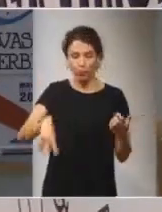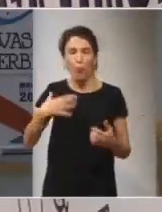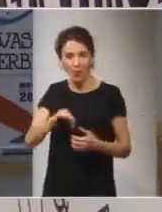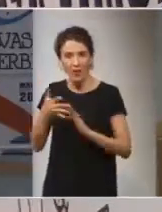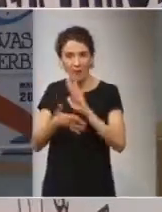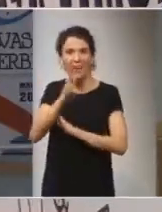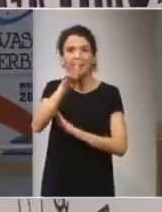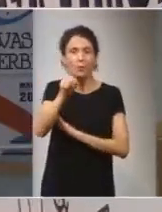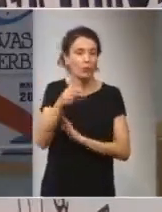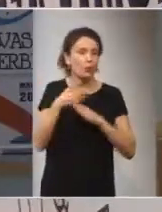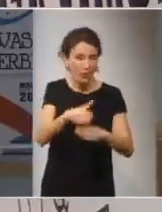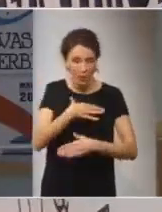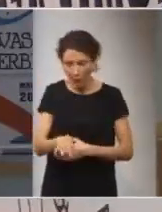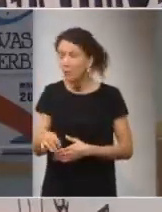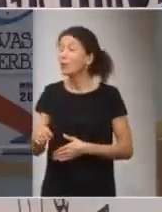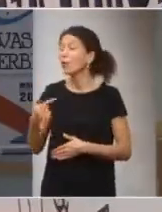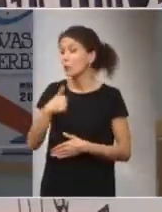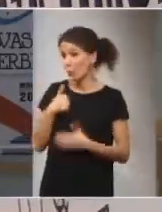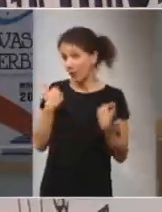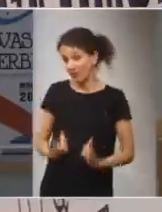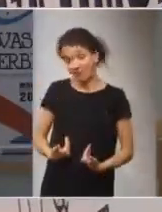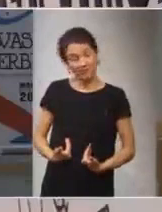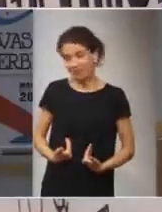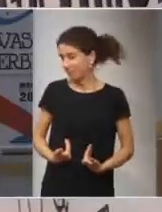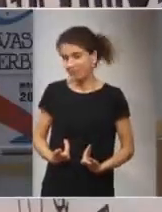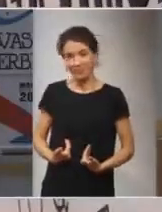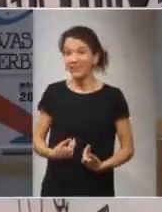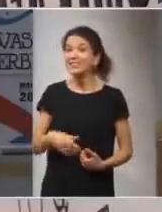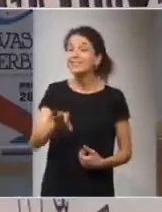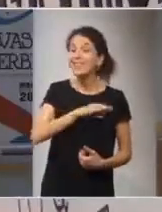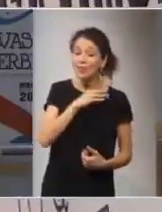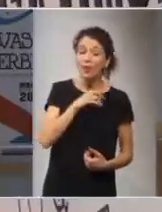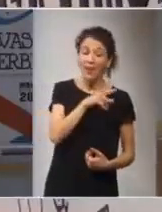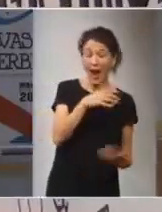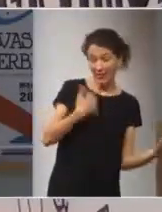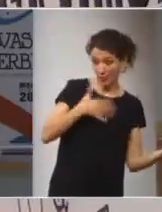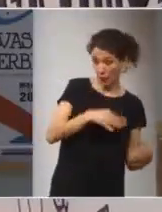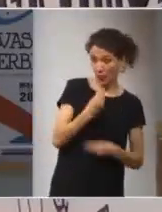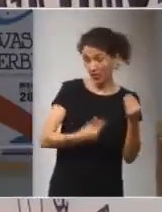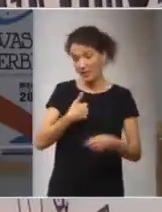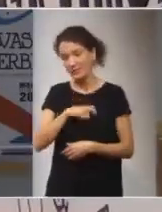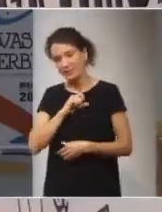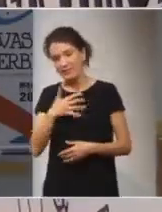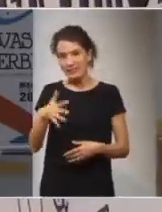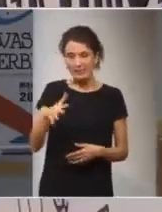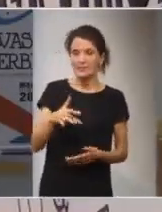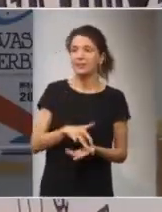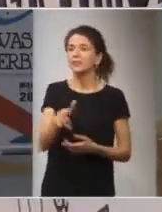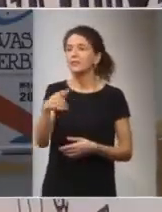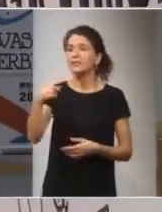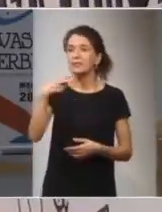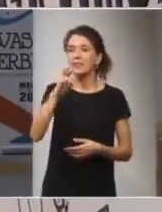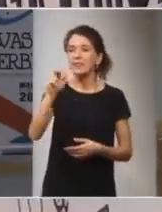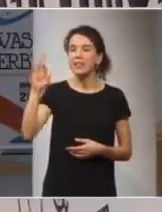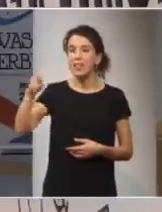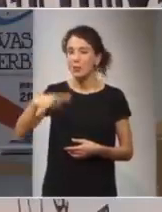a diferencia de los hermanos argentinos lo pueden hacer bueno Guillermo da por